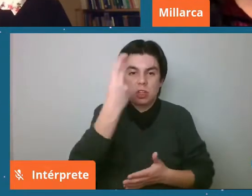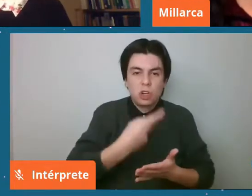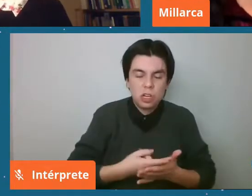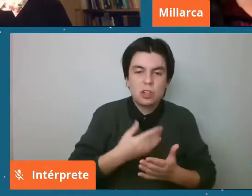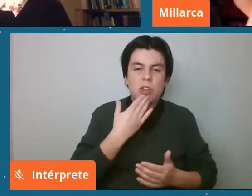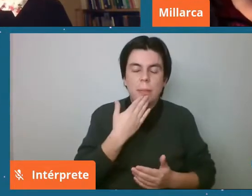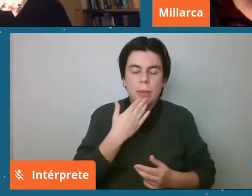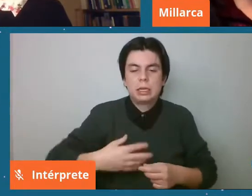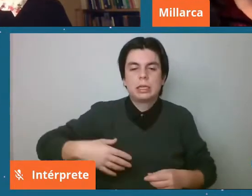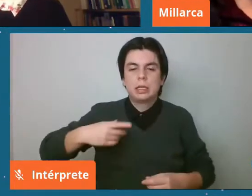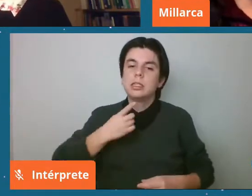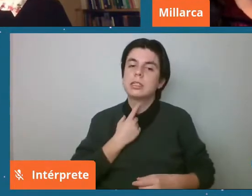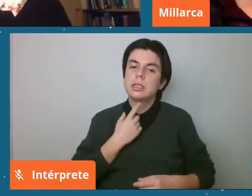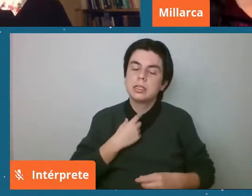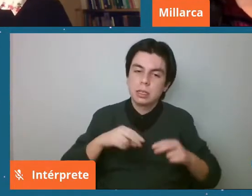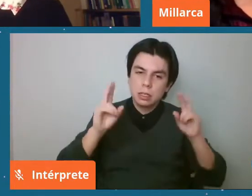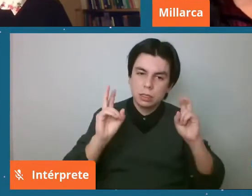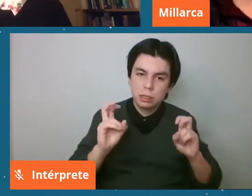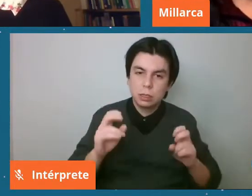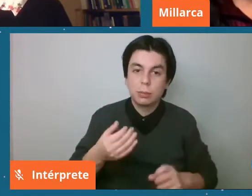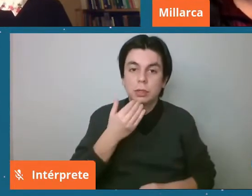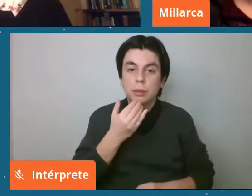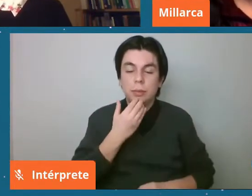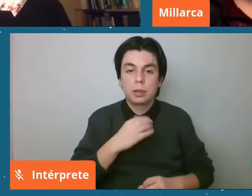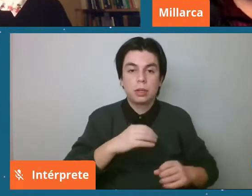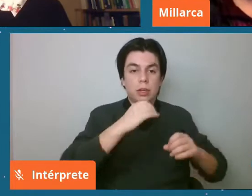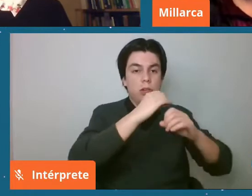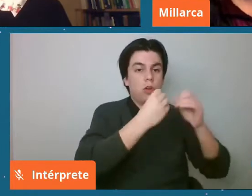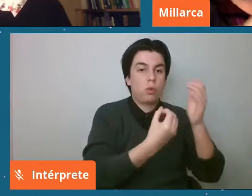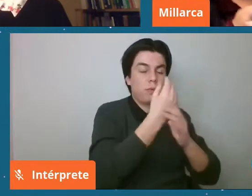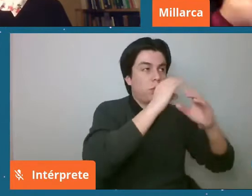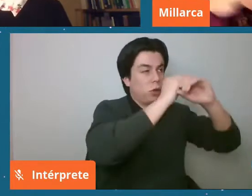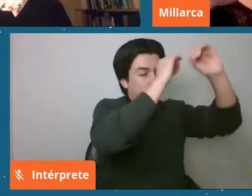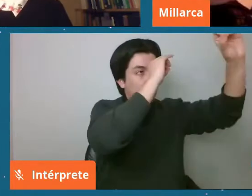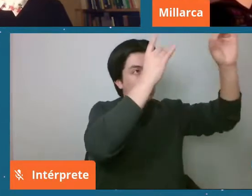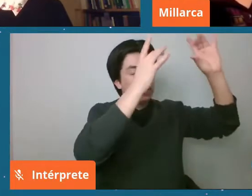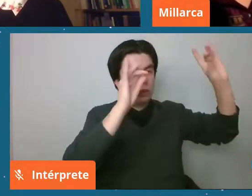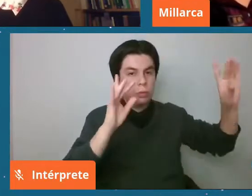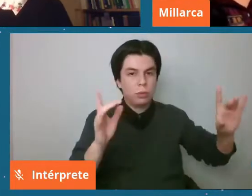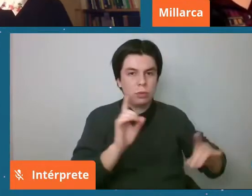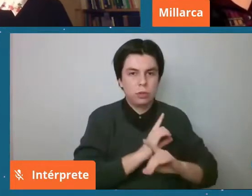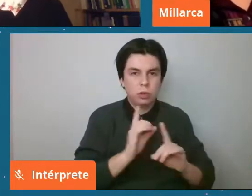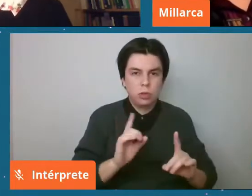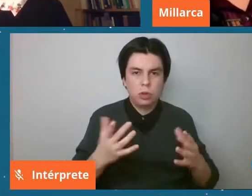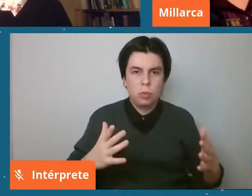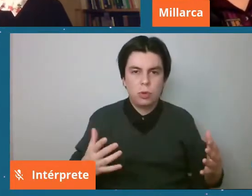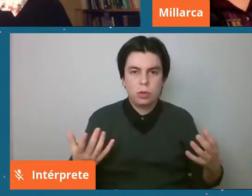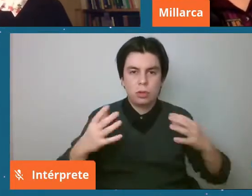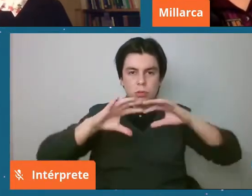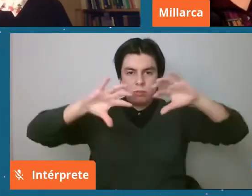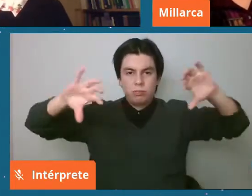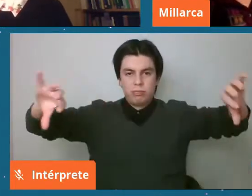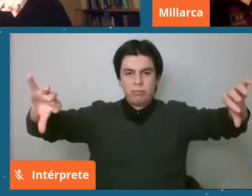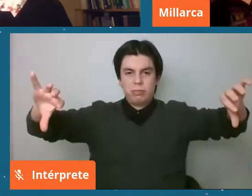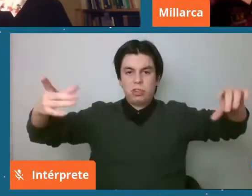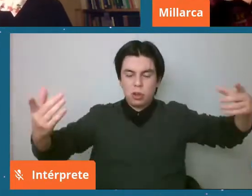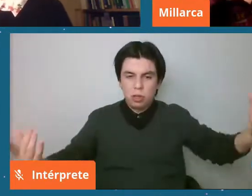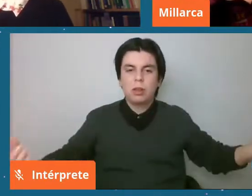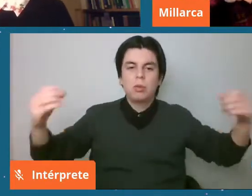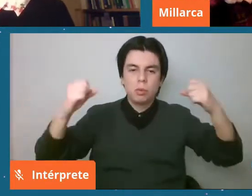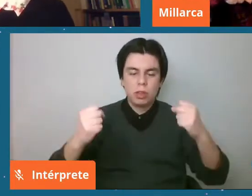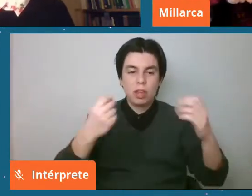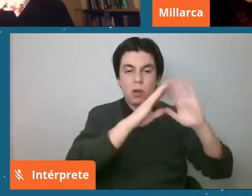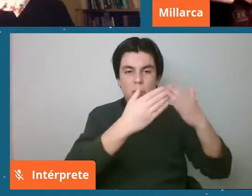interesante lo mismo para los nuevos astrónomos que yo digo ya yo creo que nuestras comunidades llegaron a un punto